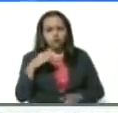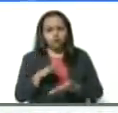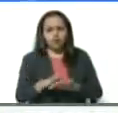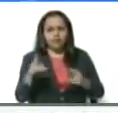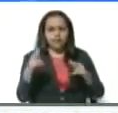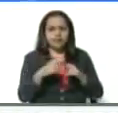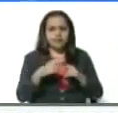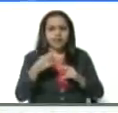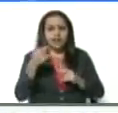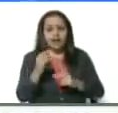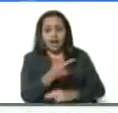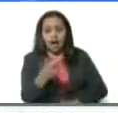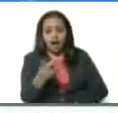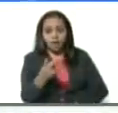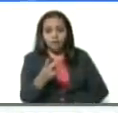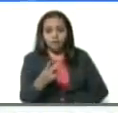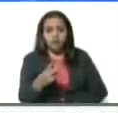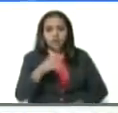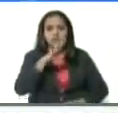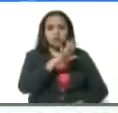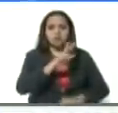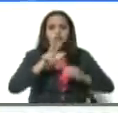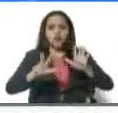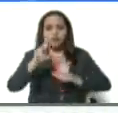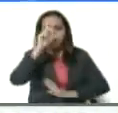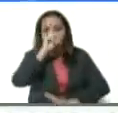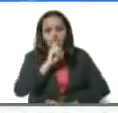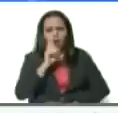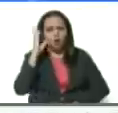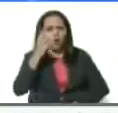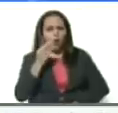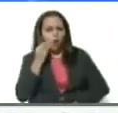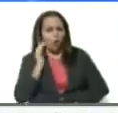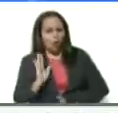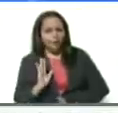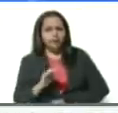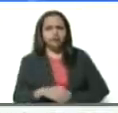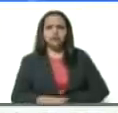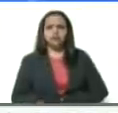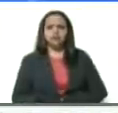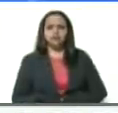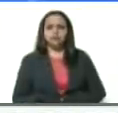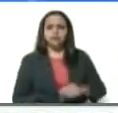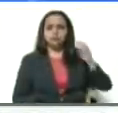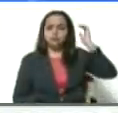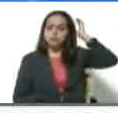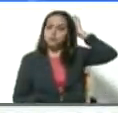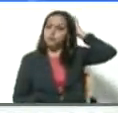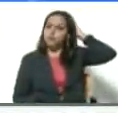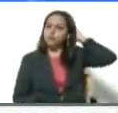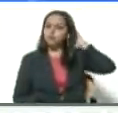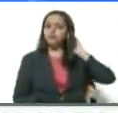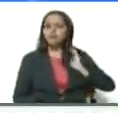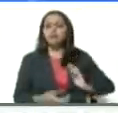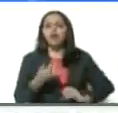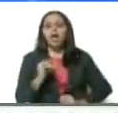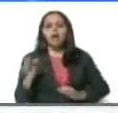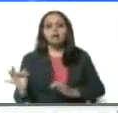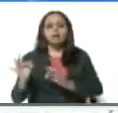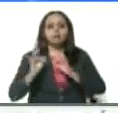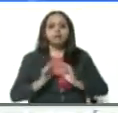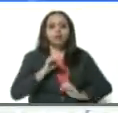Táchira, ambos de 58 años de edad, jóvenes, realmente, fueron contagiados, uno en el municipio